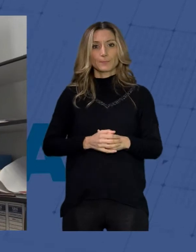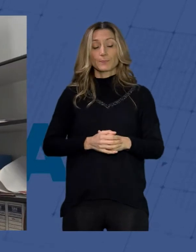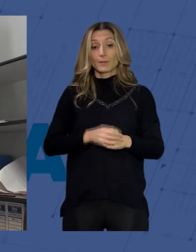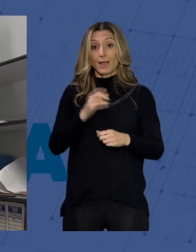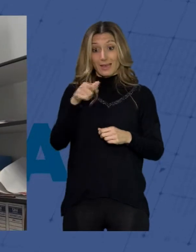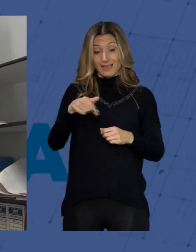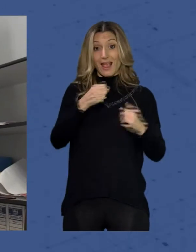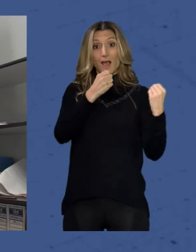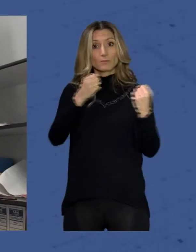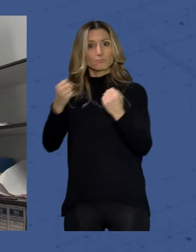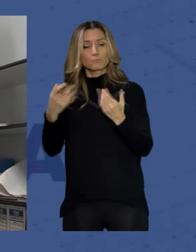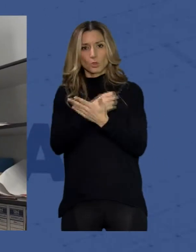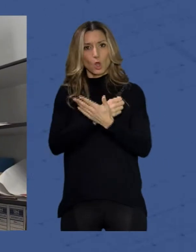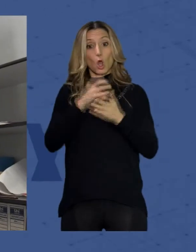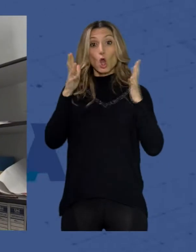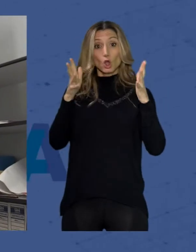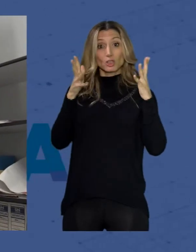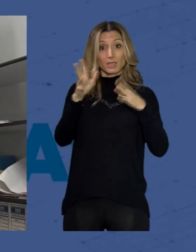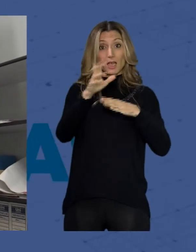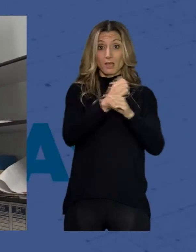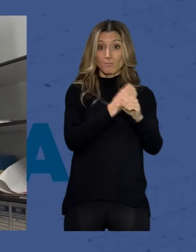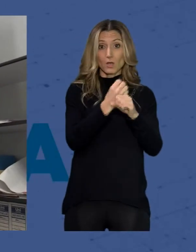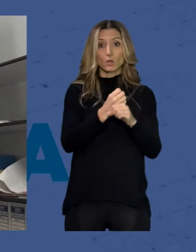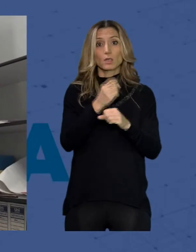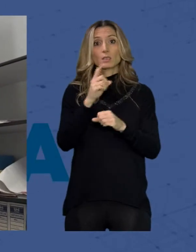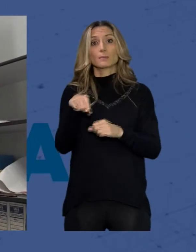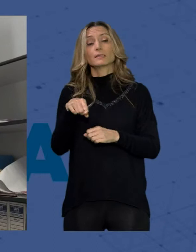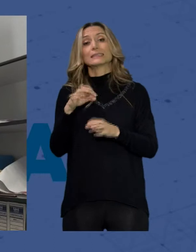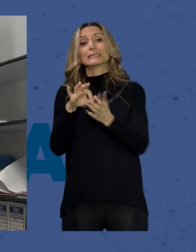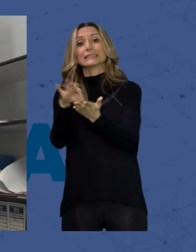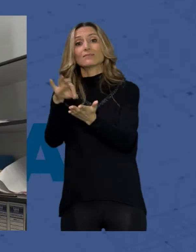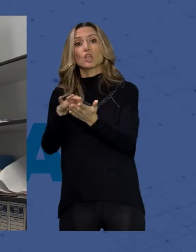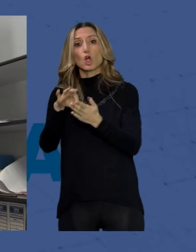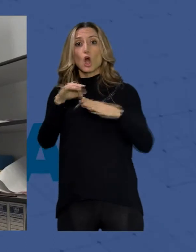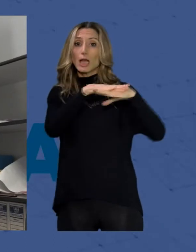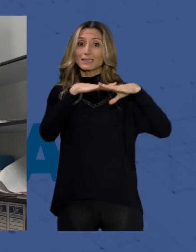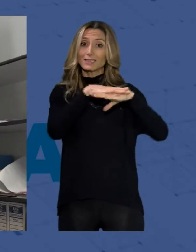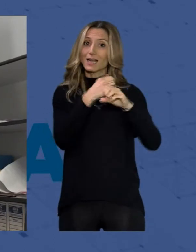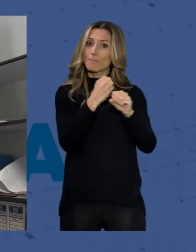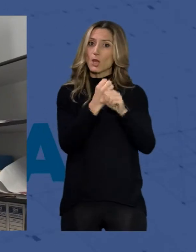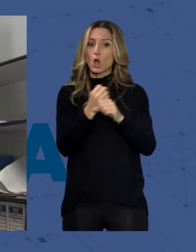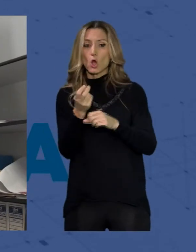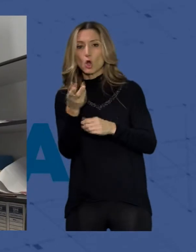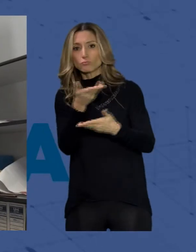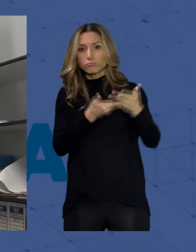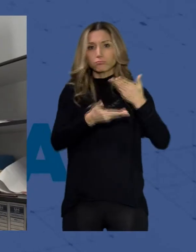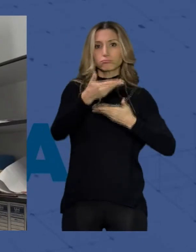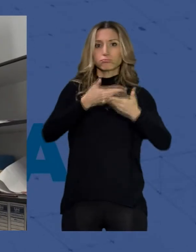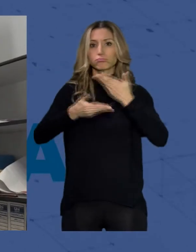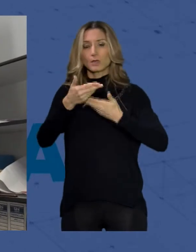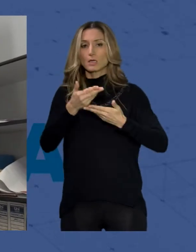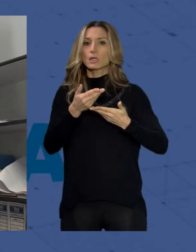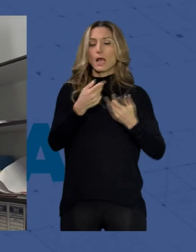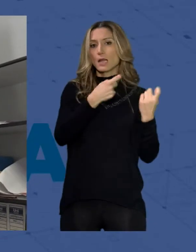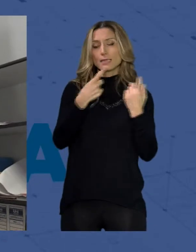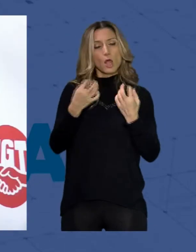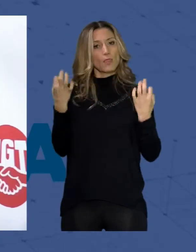administraciones, desde la Consejería de Empleo, pues ni desde el Servicio Estatal de Empleo, pues se ponen los medios necesarios para acabar